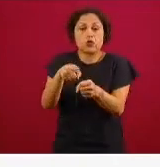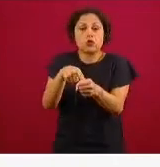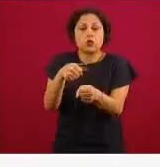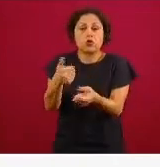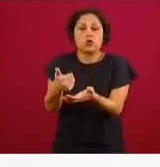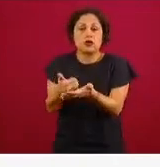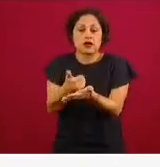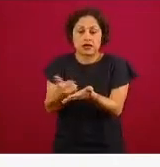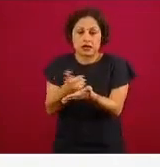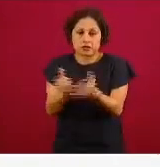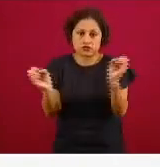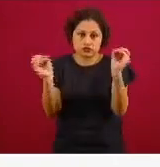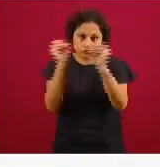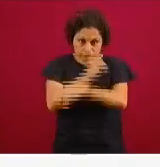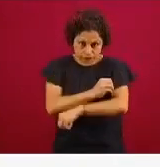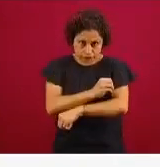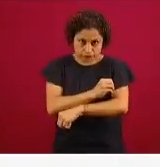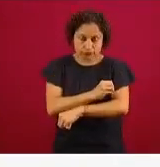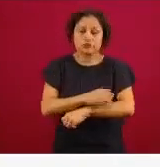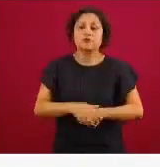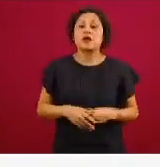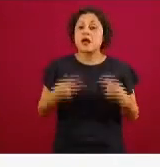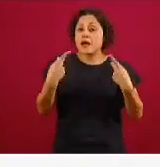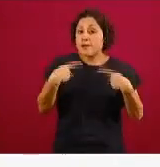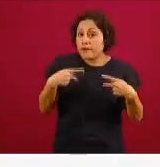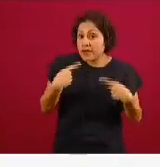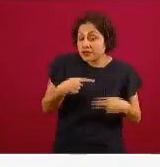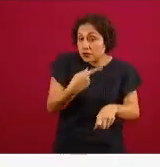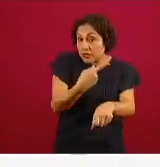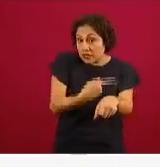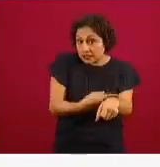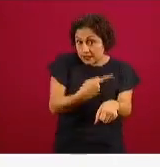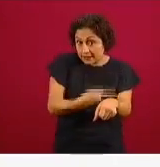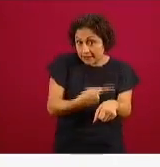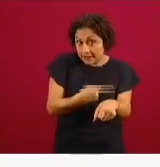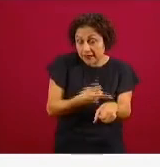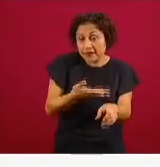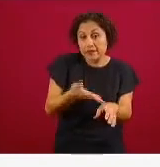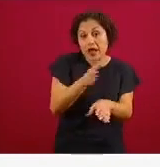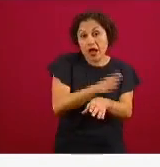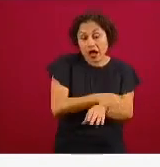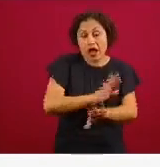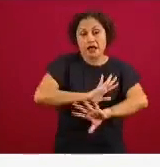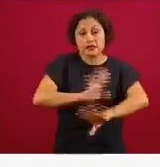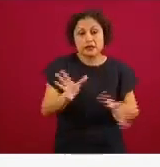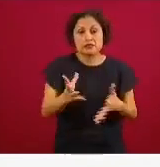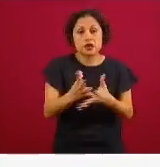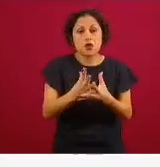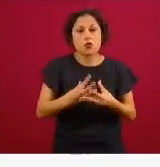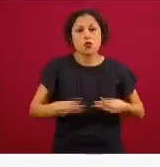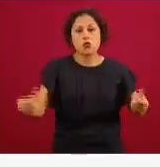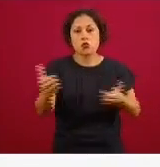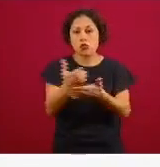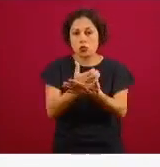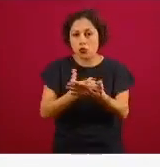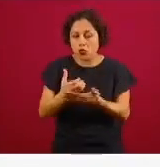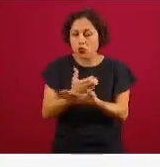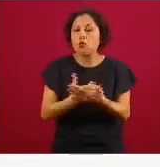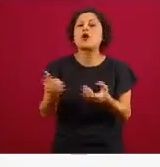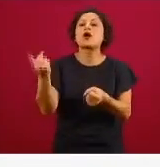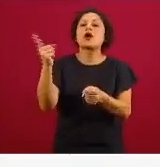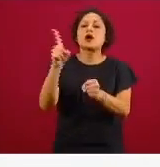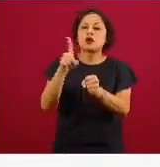casos recuperados recuperados acumulados en este color agua marina